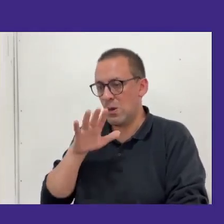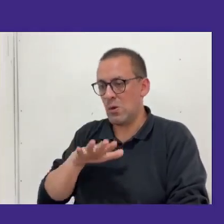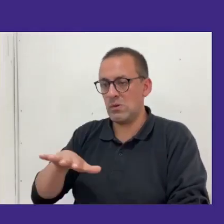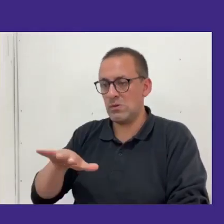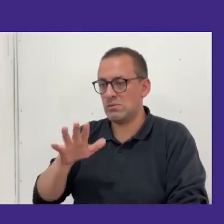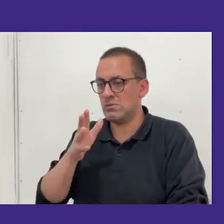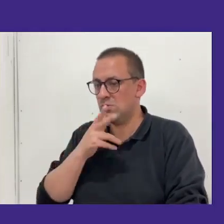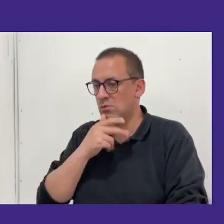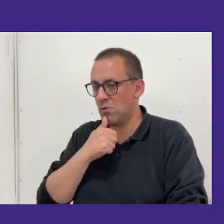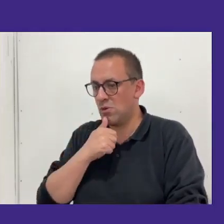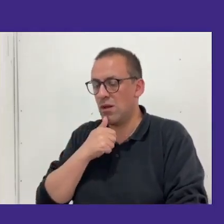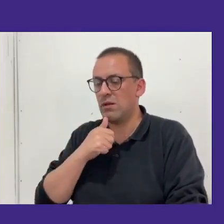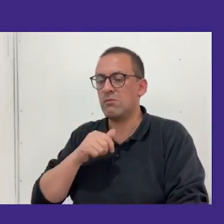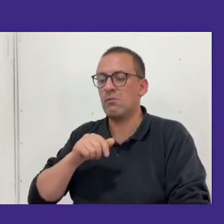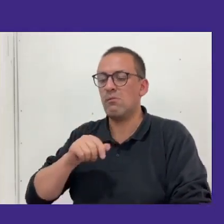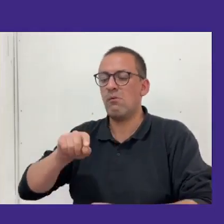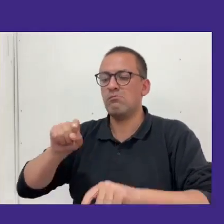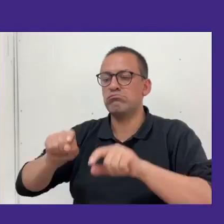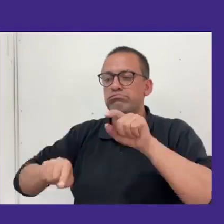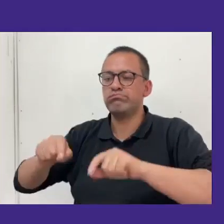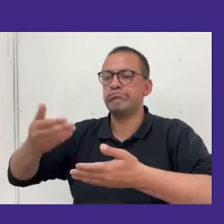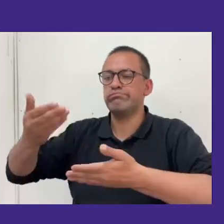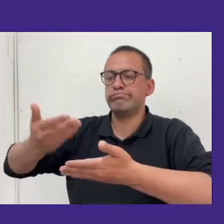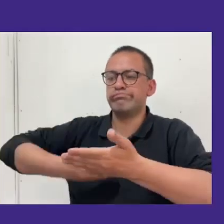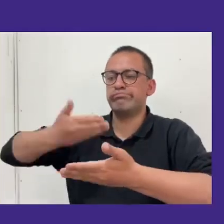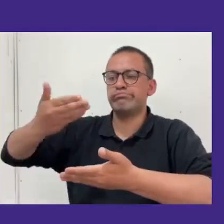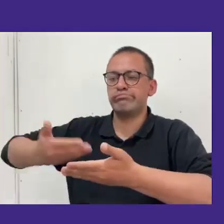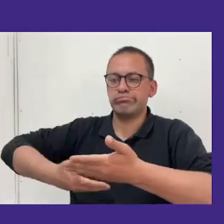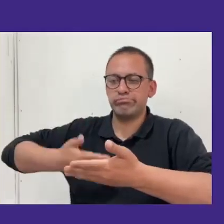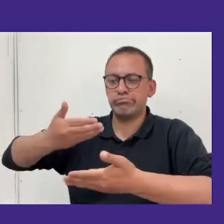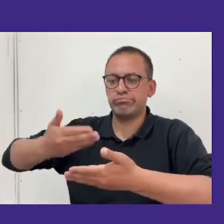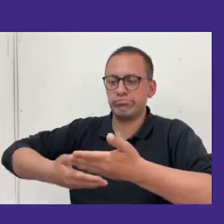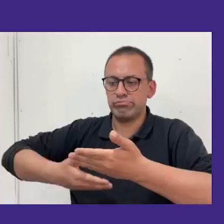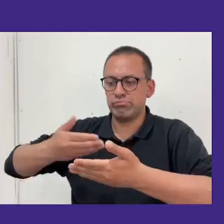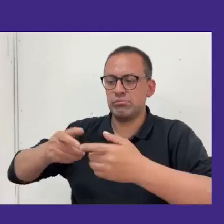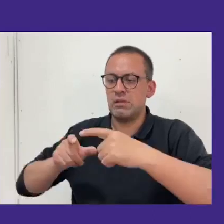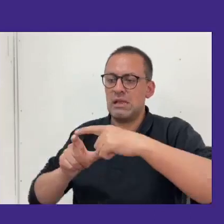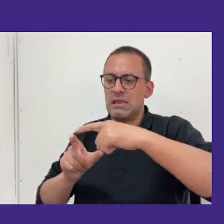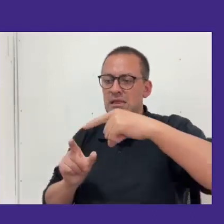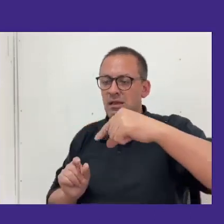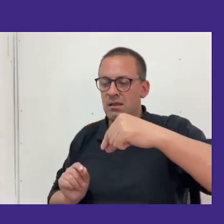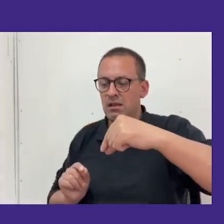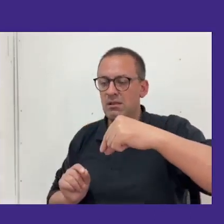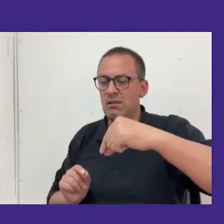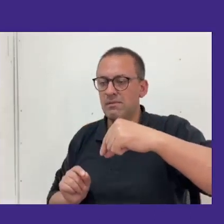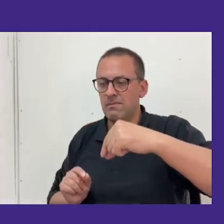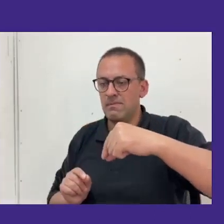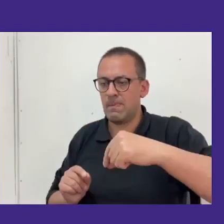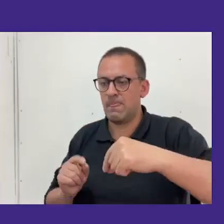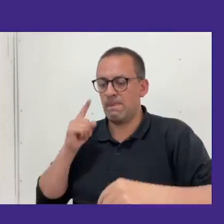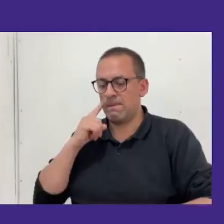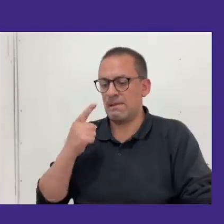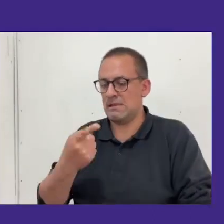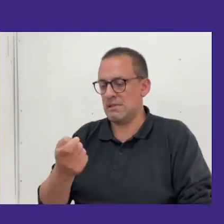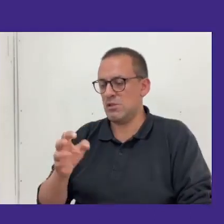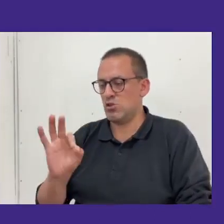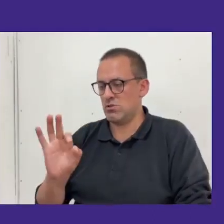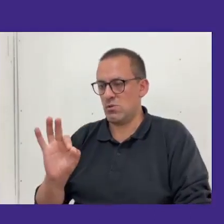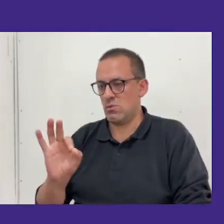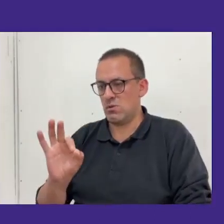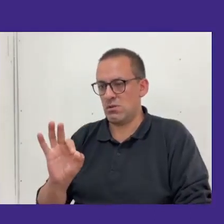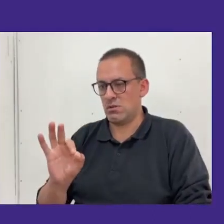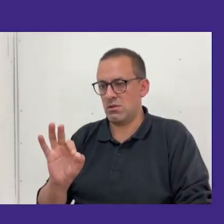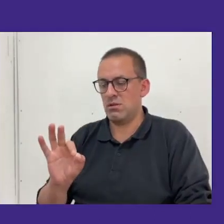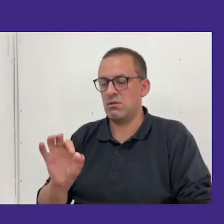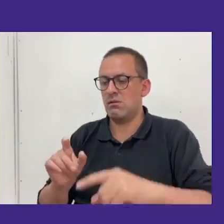existía una imprenta que nos realizara las tarjetas masivas porque hay que pensar que son 150 tarjetas por